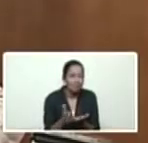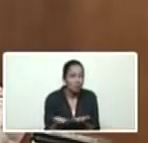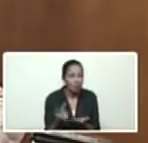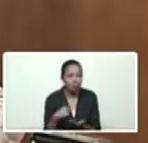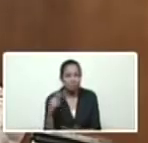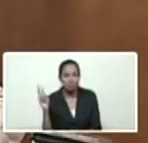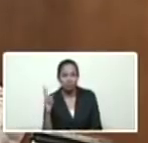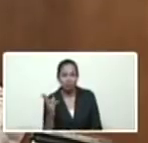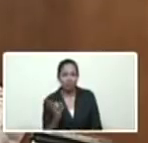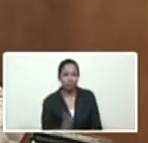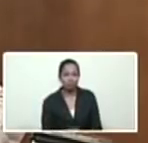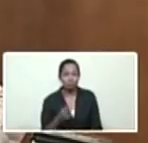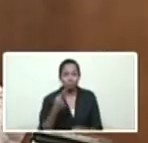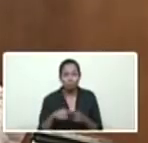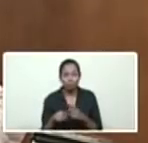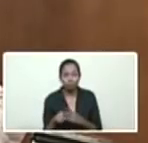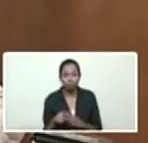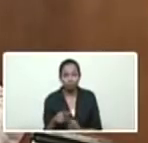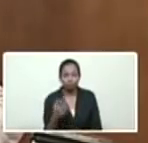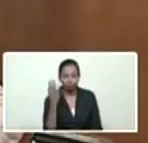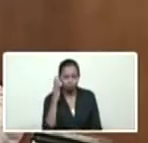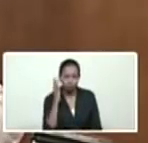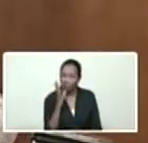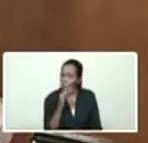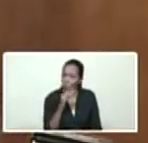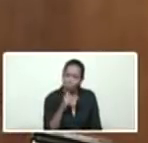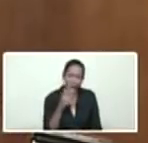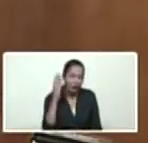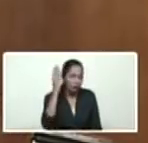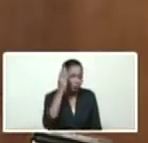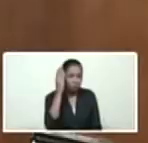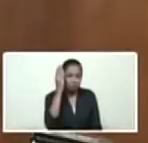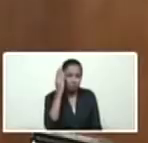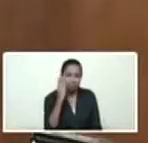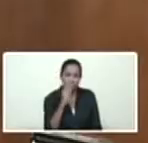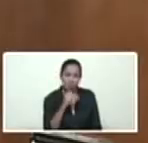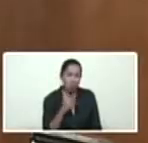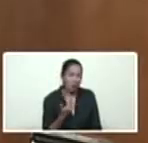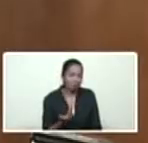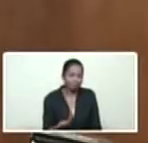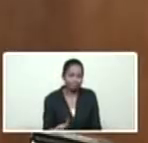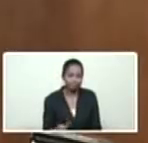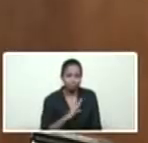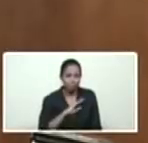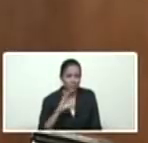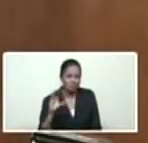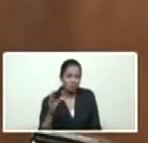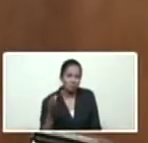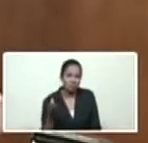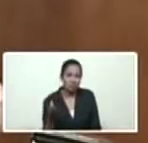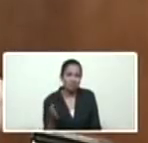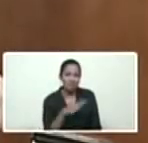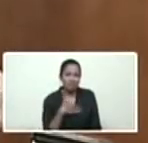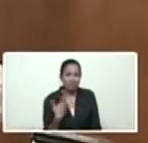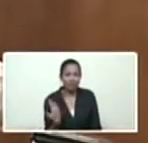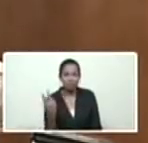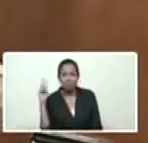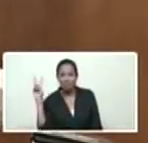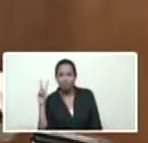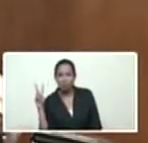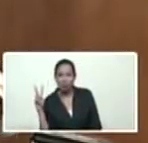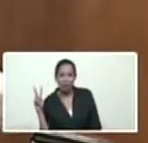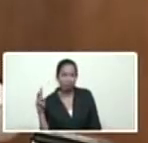pero sé que ya no tienen conciencia no tienen límites éticos no los tienen compatriota quieren llevar al país a una guerra